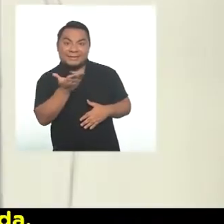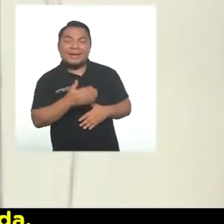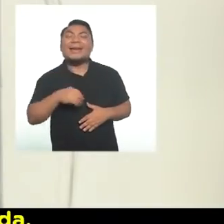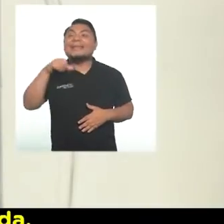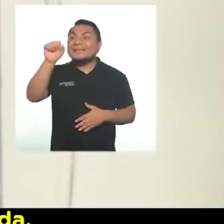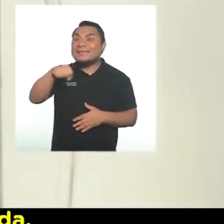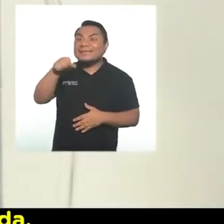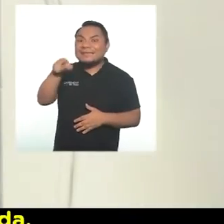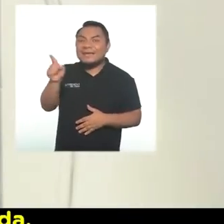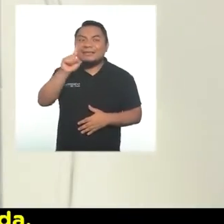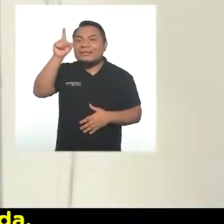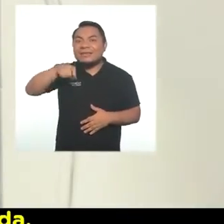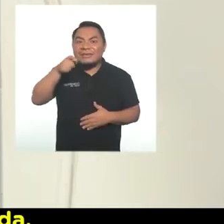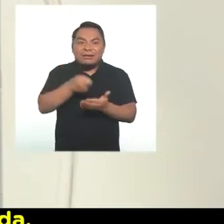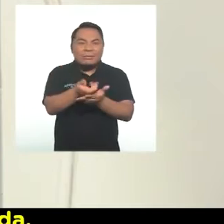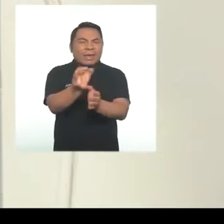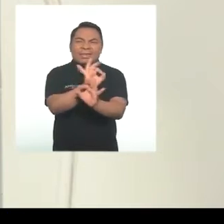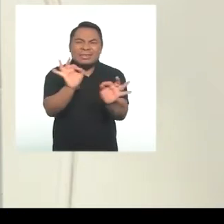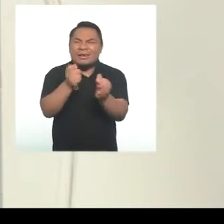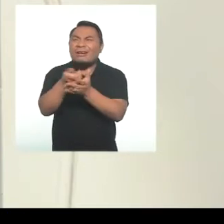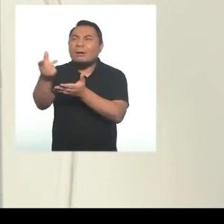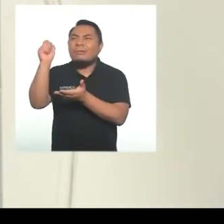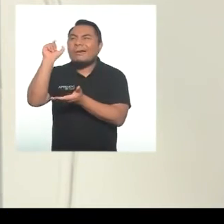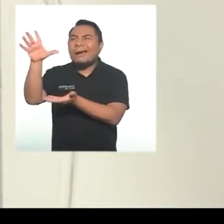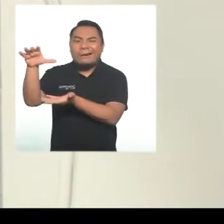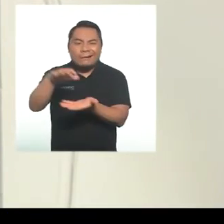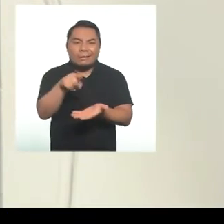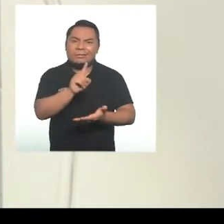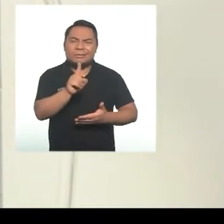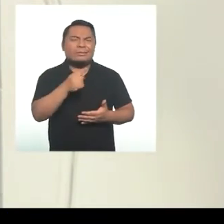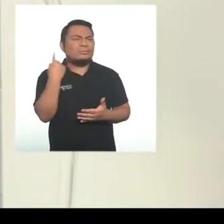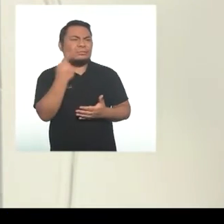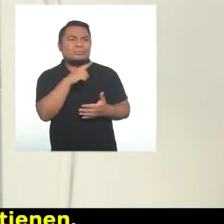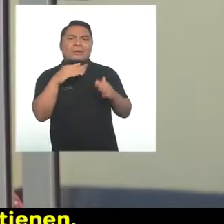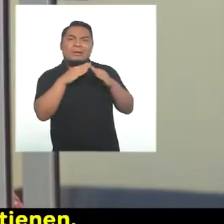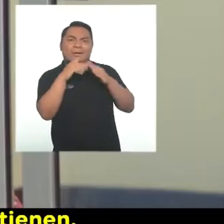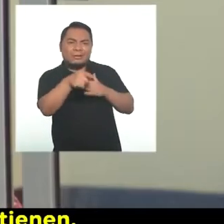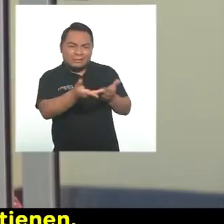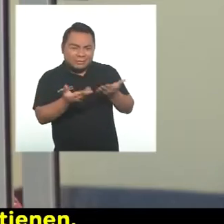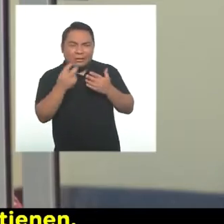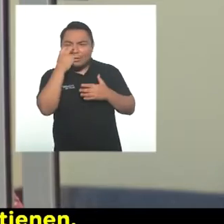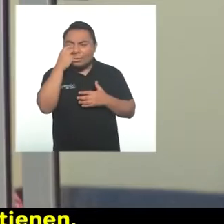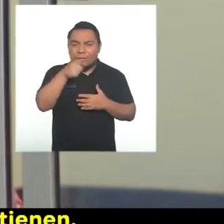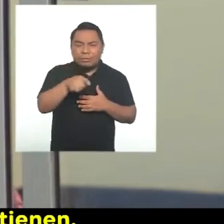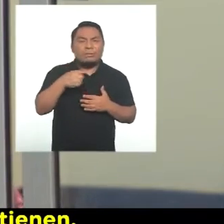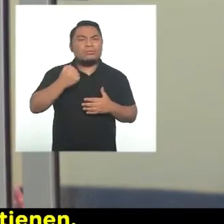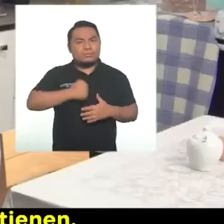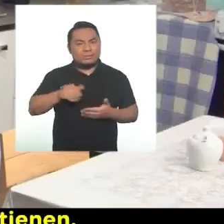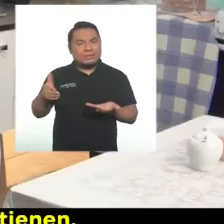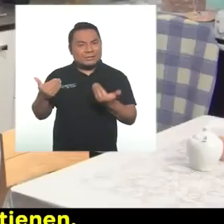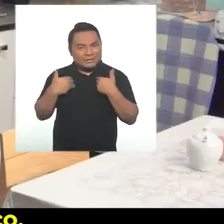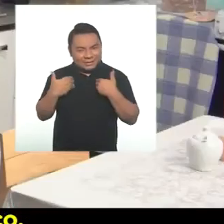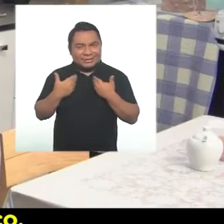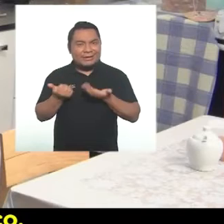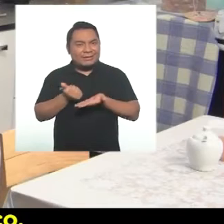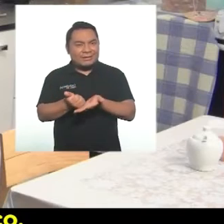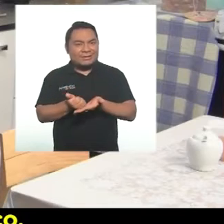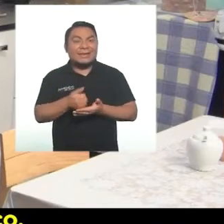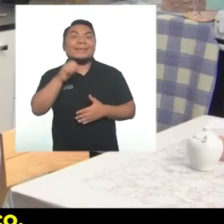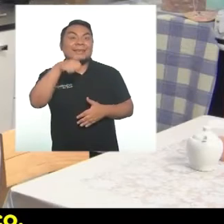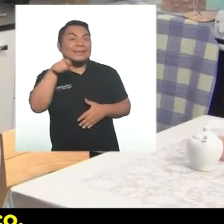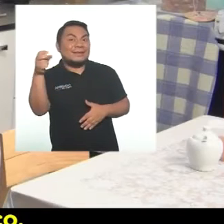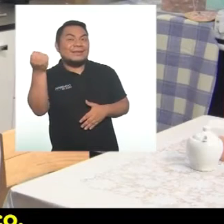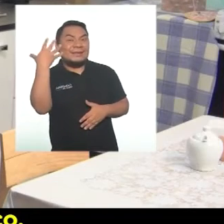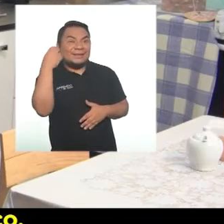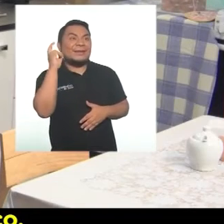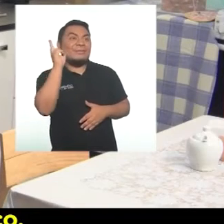hijos. Sí, además no necesitas comprar nada. Es suficiente con ayudar a desarrollar esa curiosidad que ya de por sí nuestros hijos tienen. Así es,